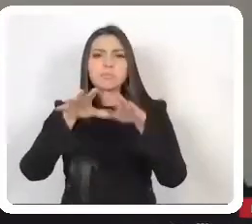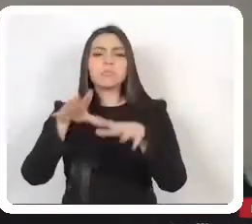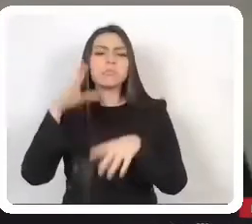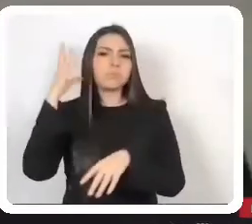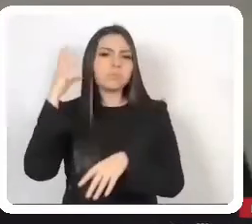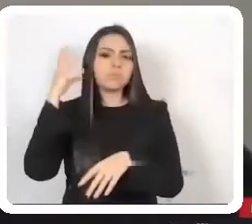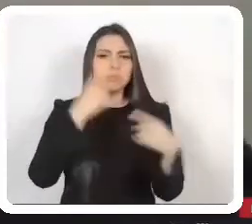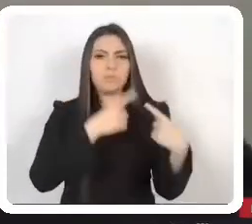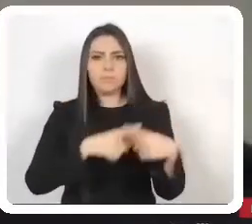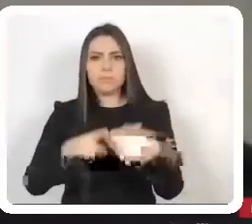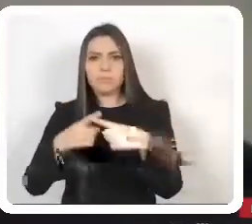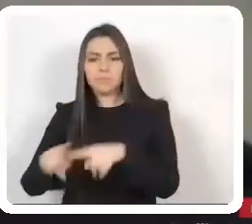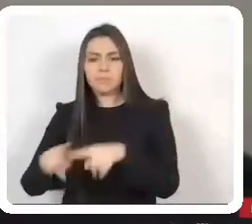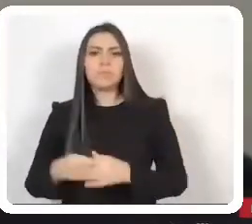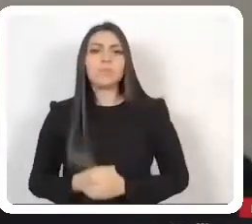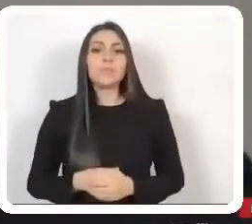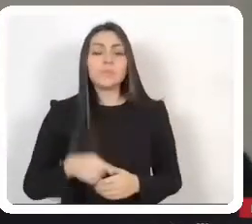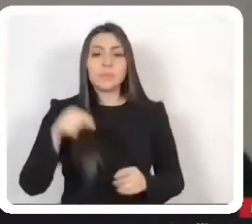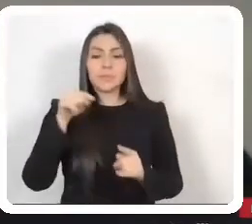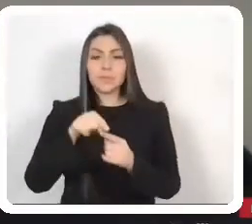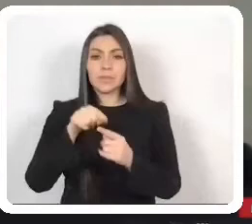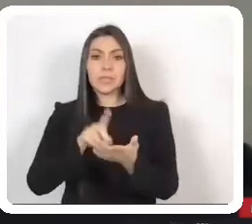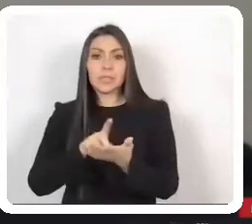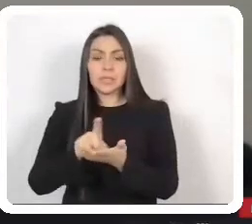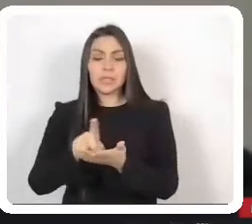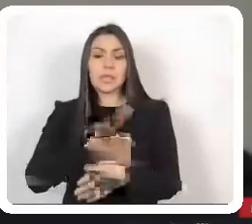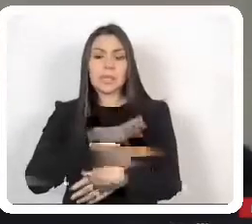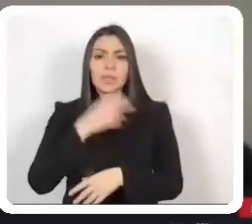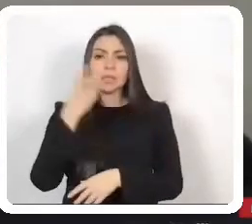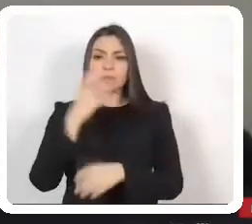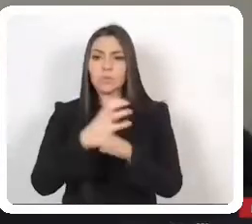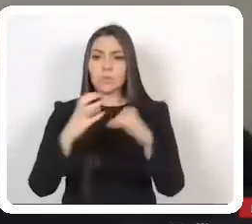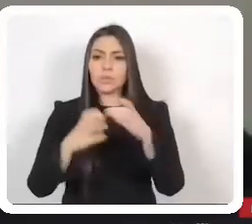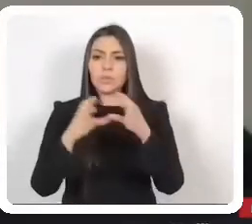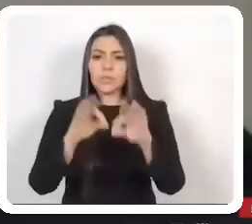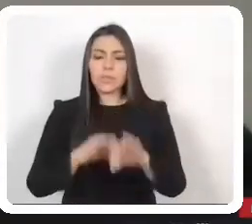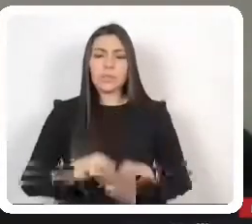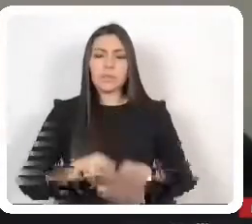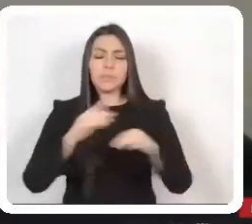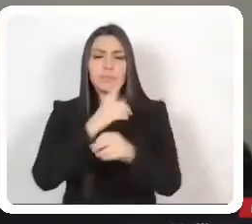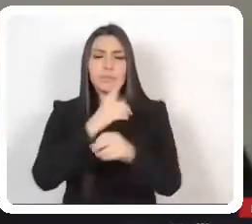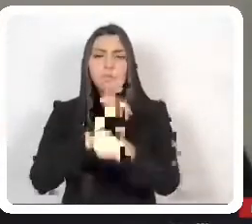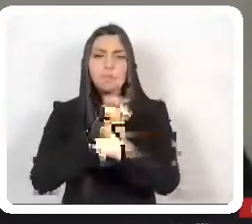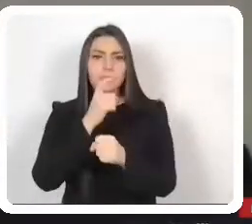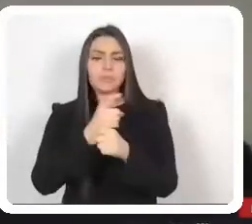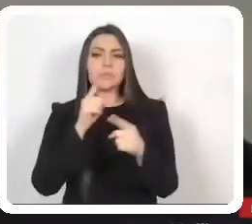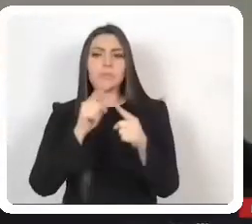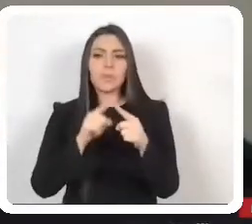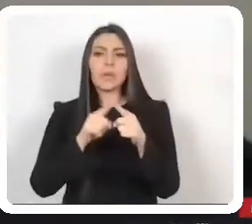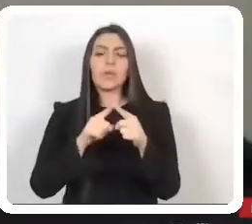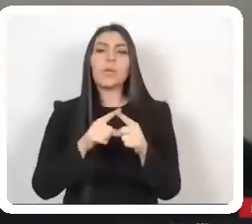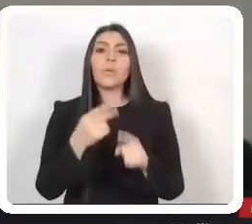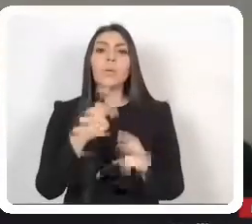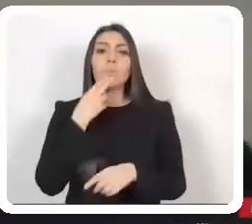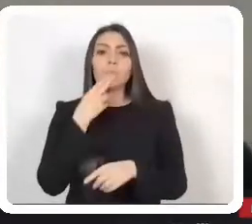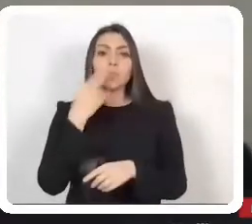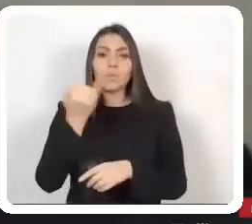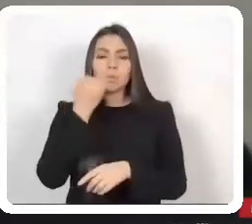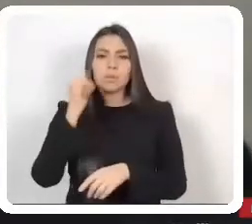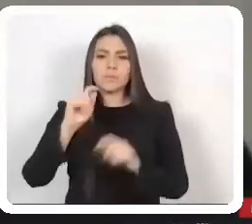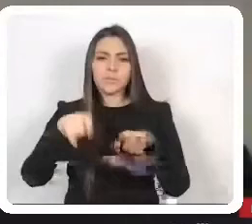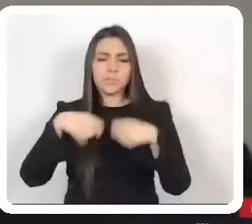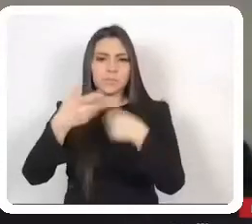El reconocimiento de ese derecho implica tres elementos importantes. Primero, permitir y fomentar el uso de las lenguas. Dos, el